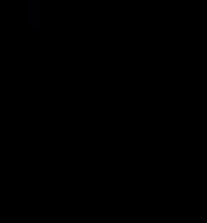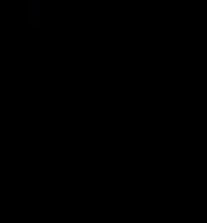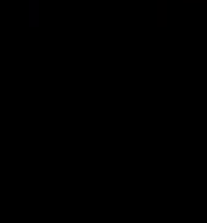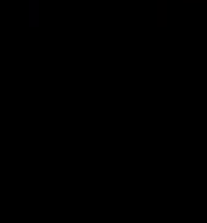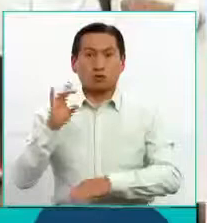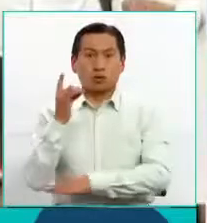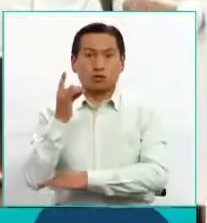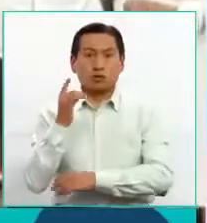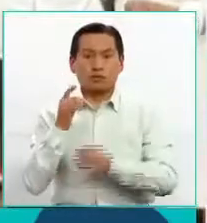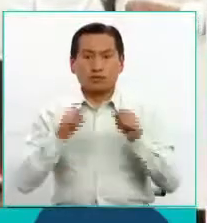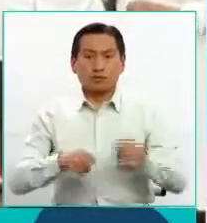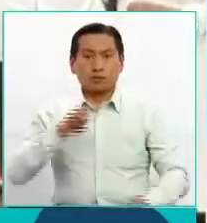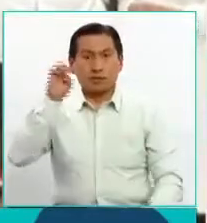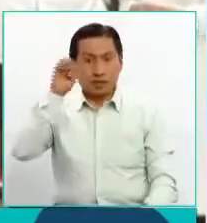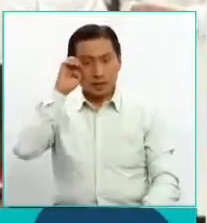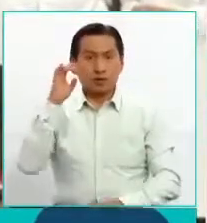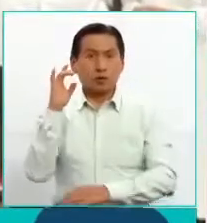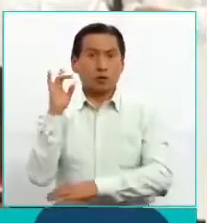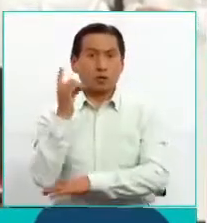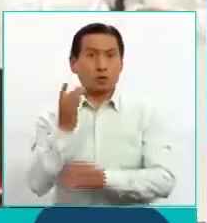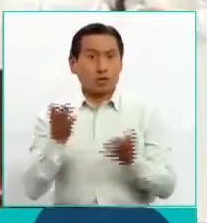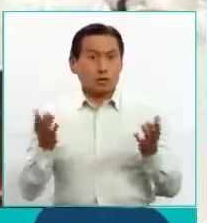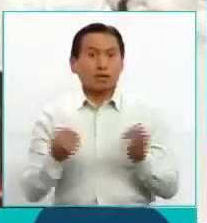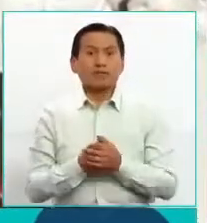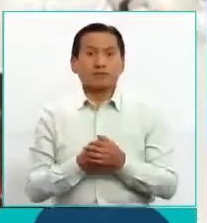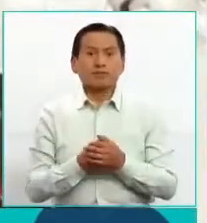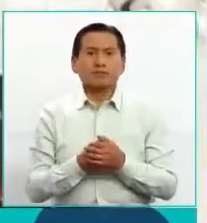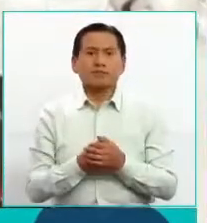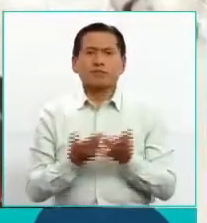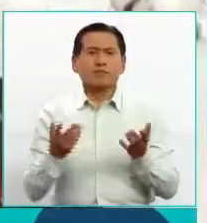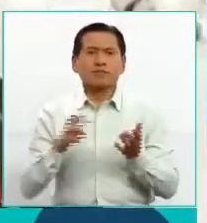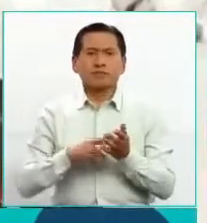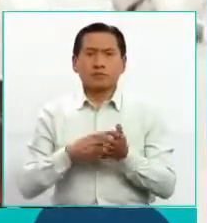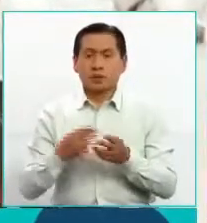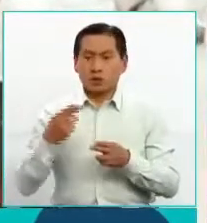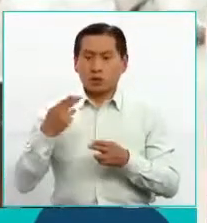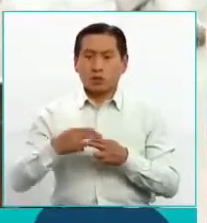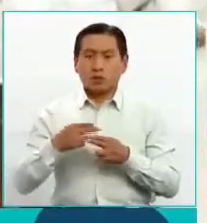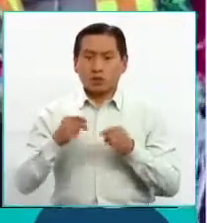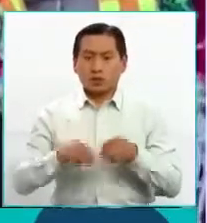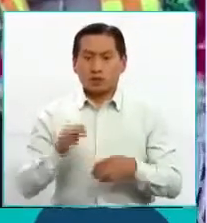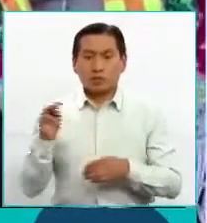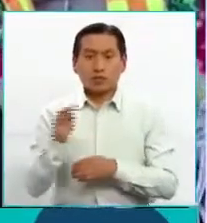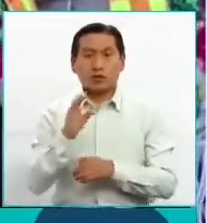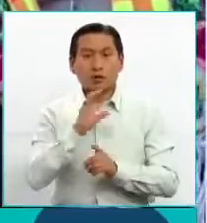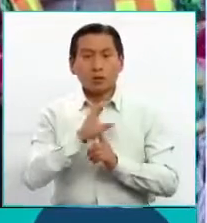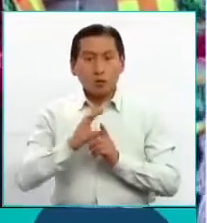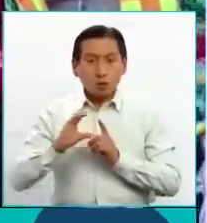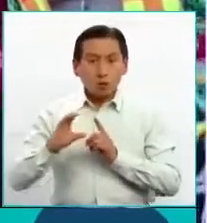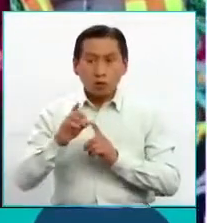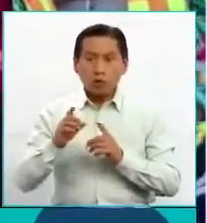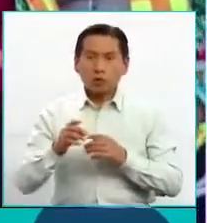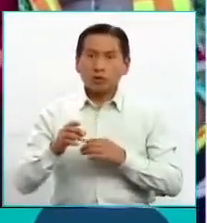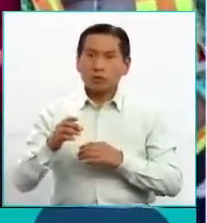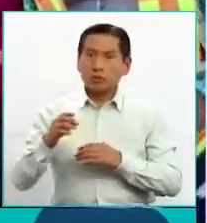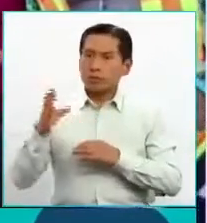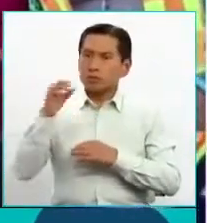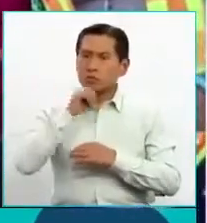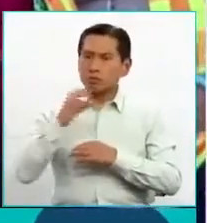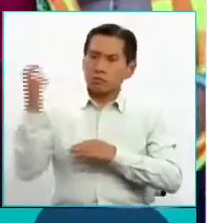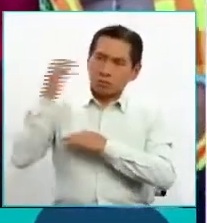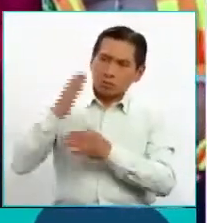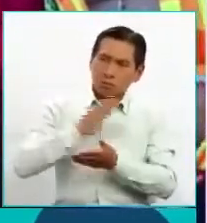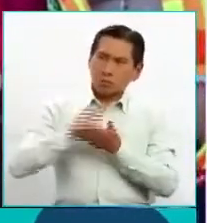como el boliviano llevar un nombre Ministerio de Culturas, descolonización y